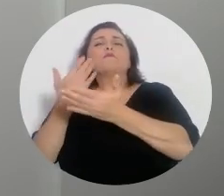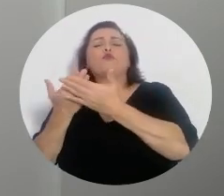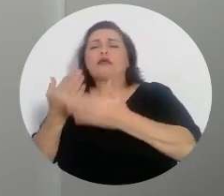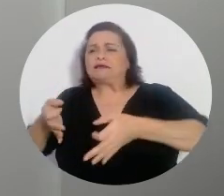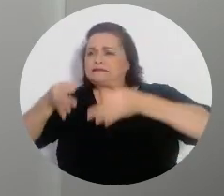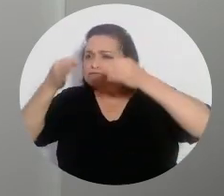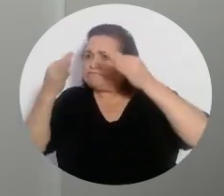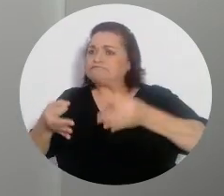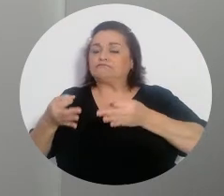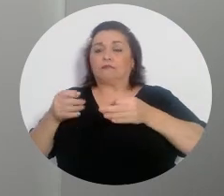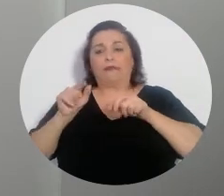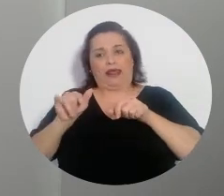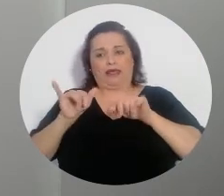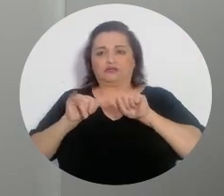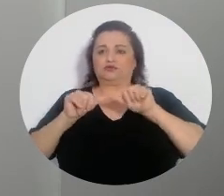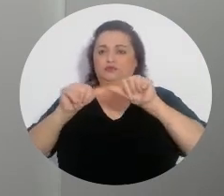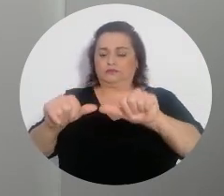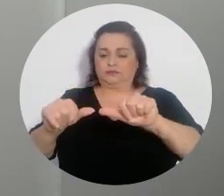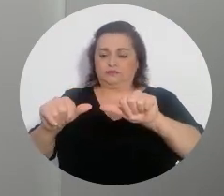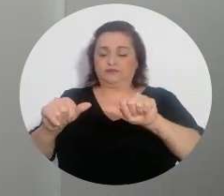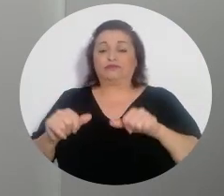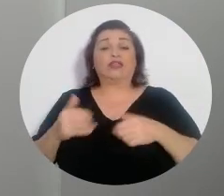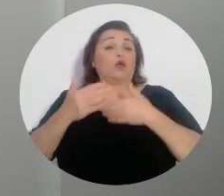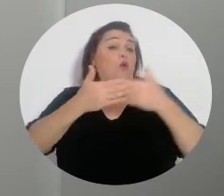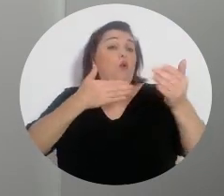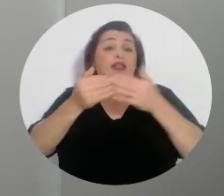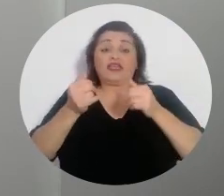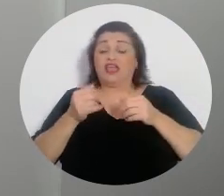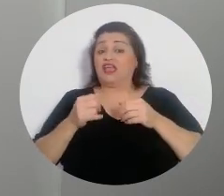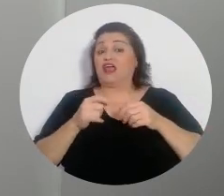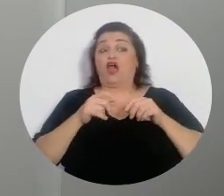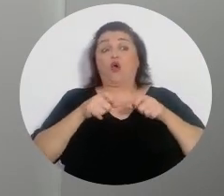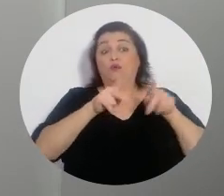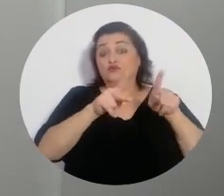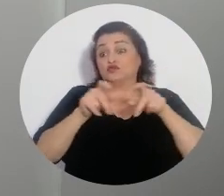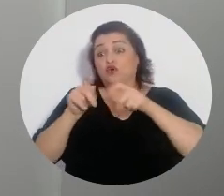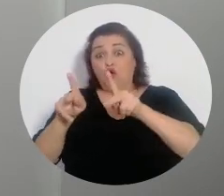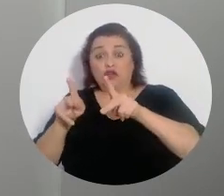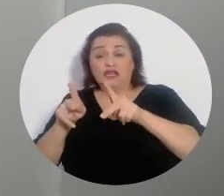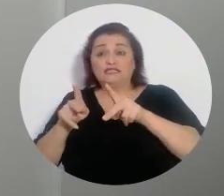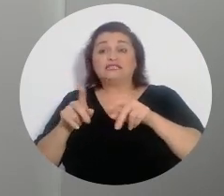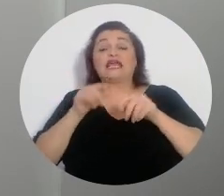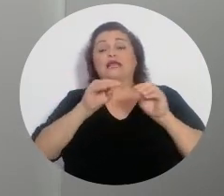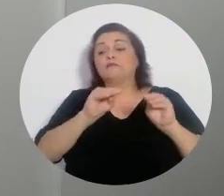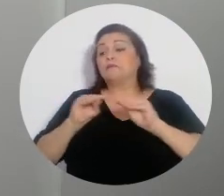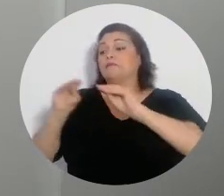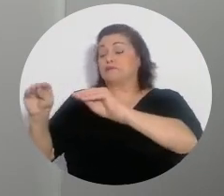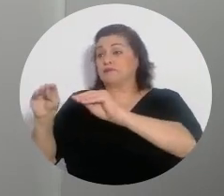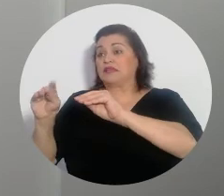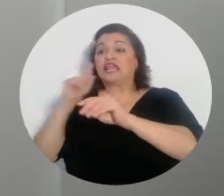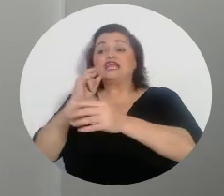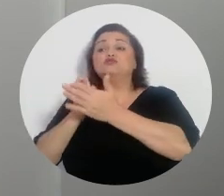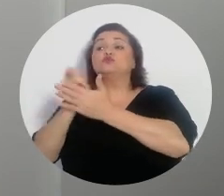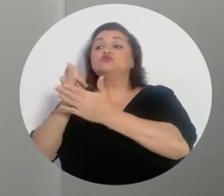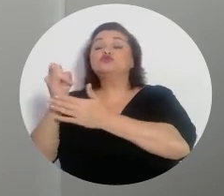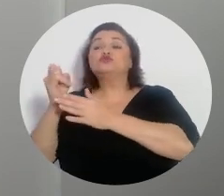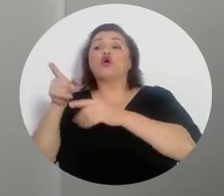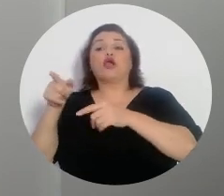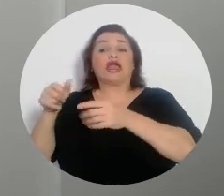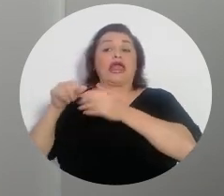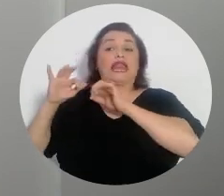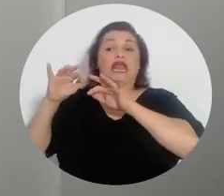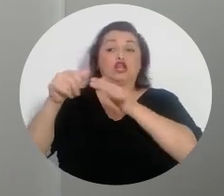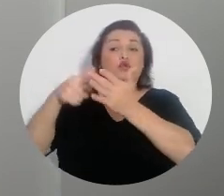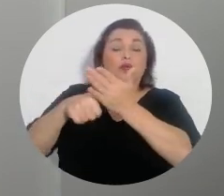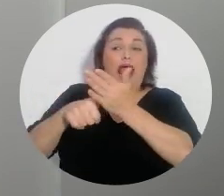pruebas contundentes para ello. En cualquiera de los dos escenarios, el asunto pasará a la inspección electoral, que es el